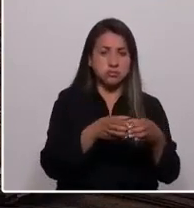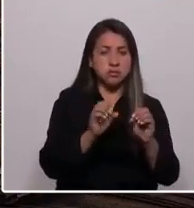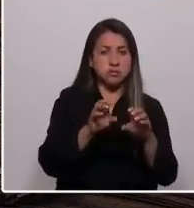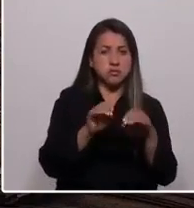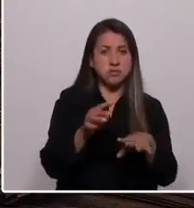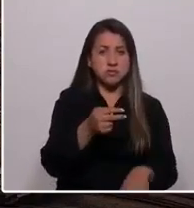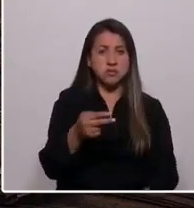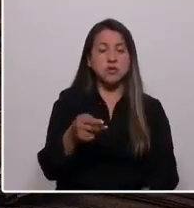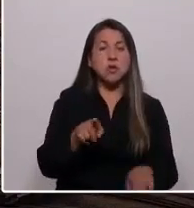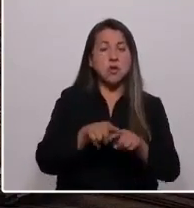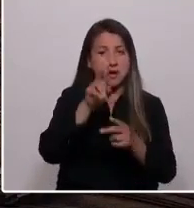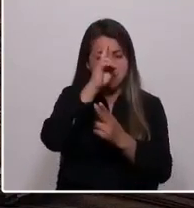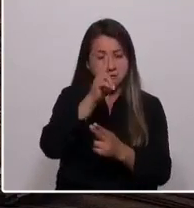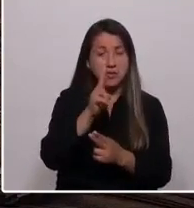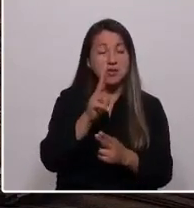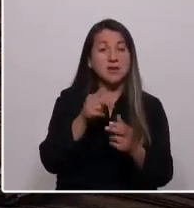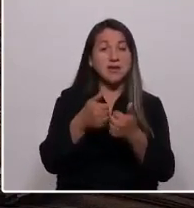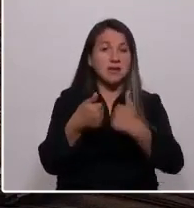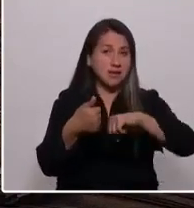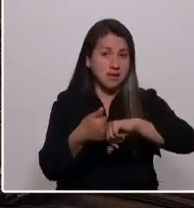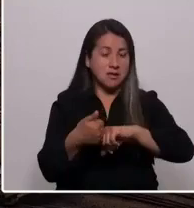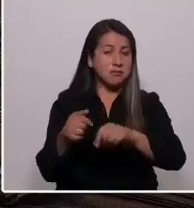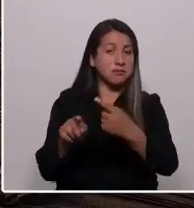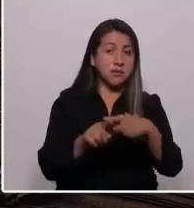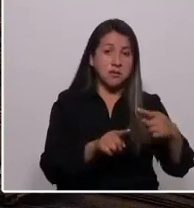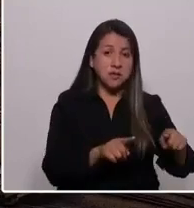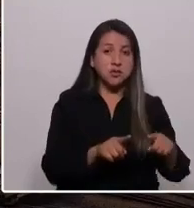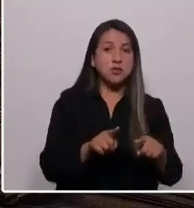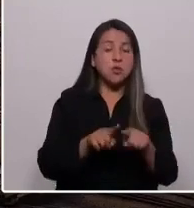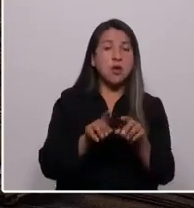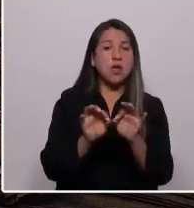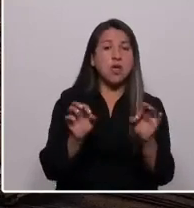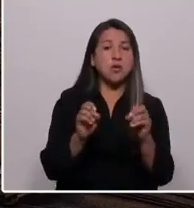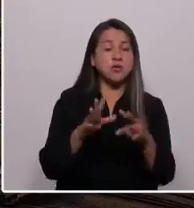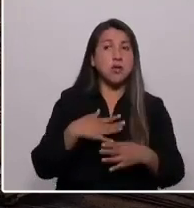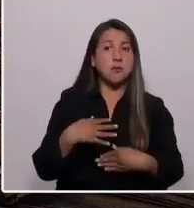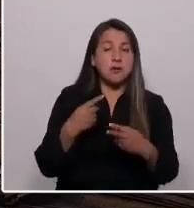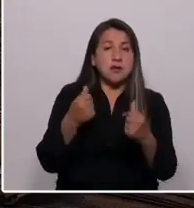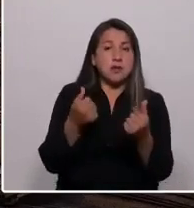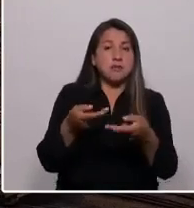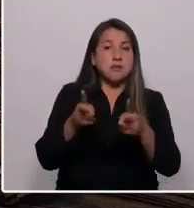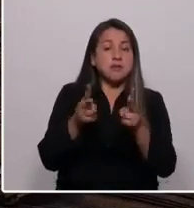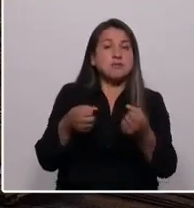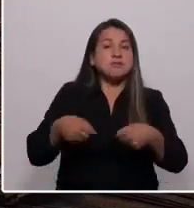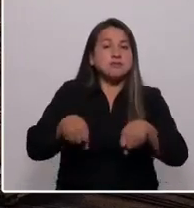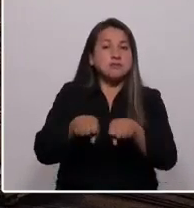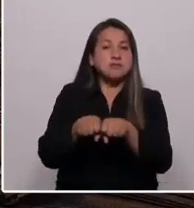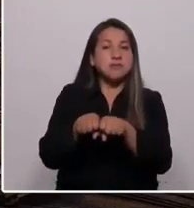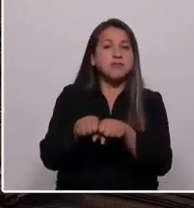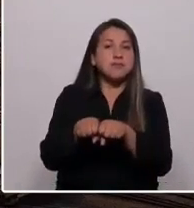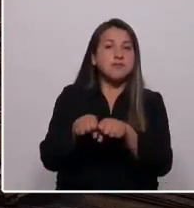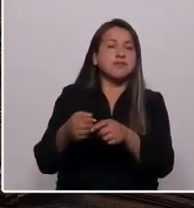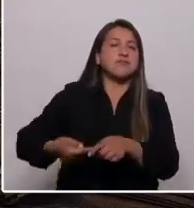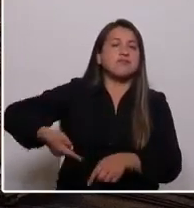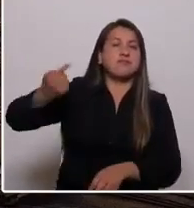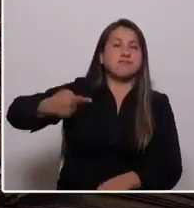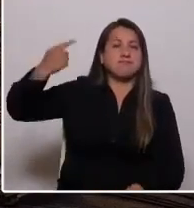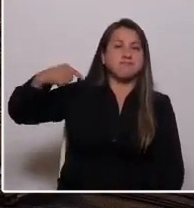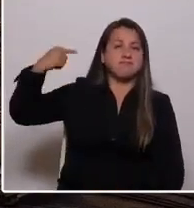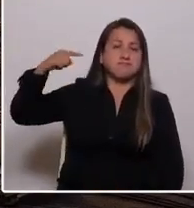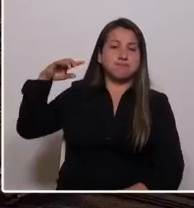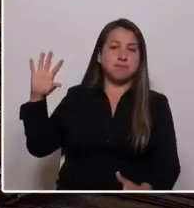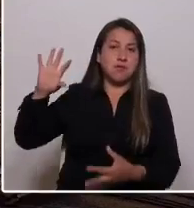respetuosa de las identidades sexogenéricas, una educación espiritual que nos permita conectarnos con la trascendencia de nuestra propia existencia,